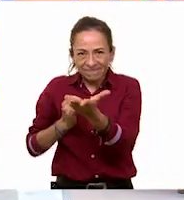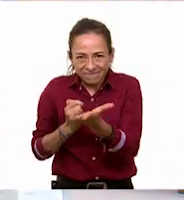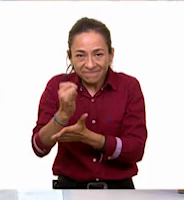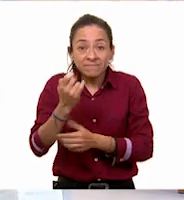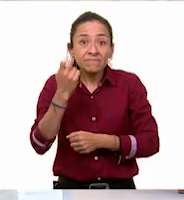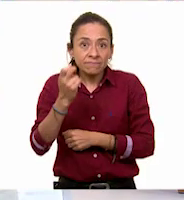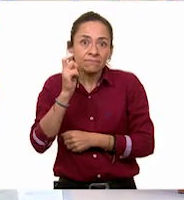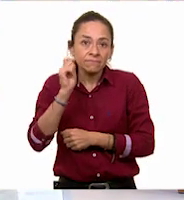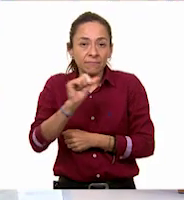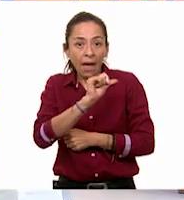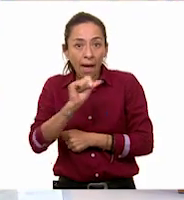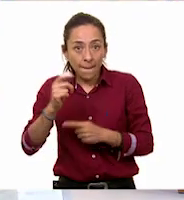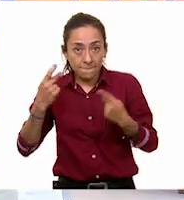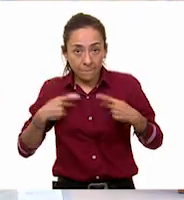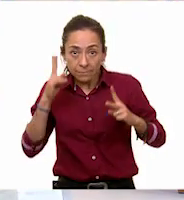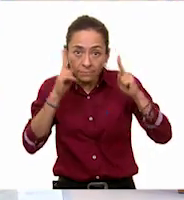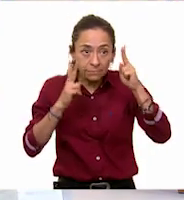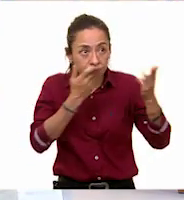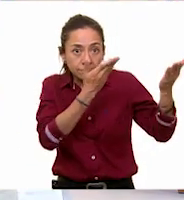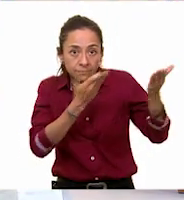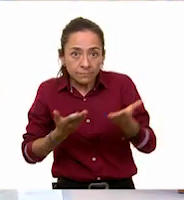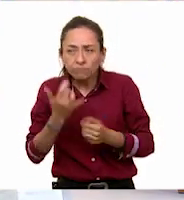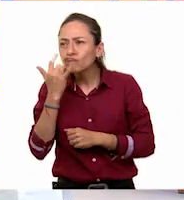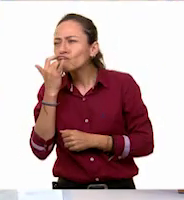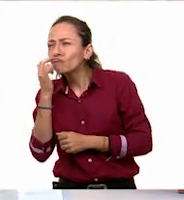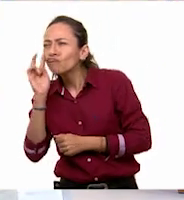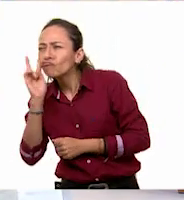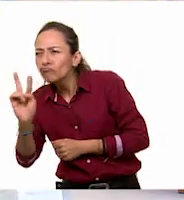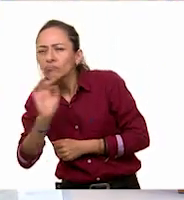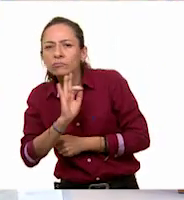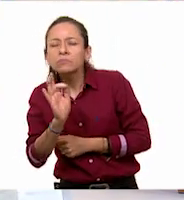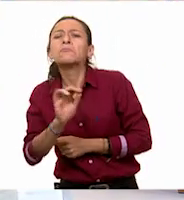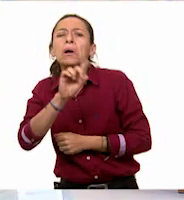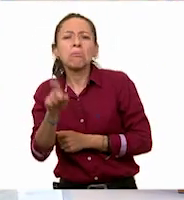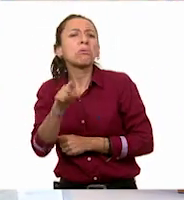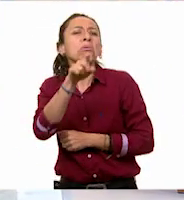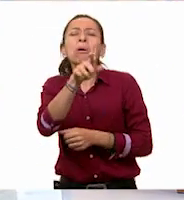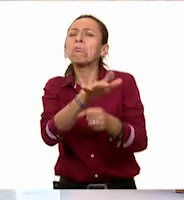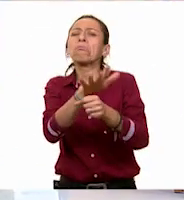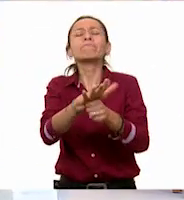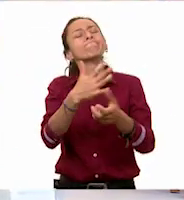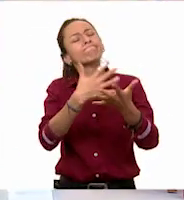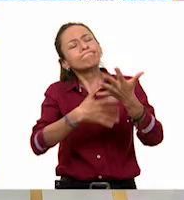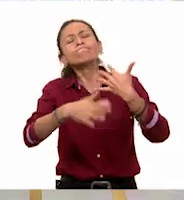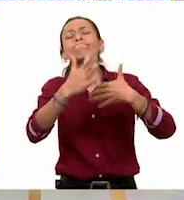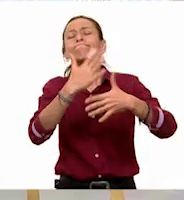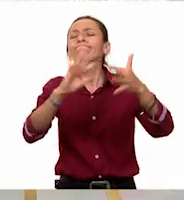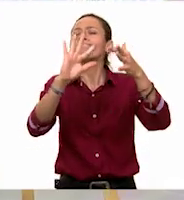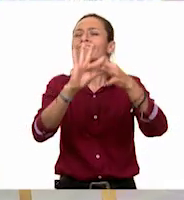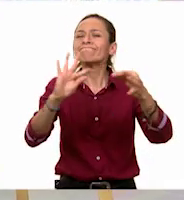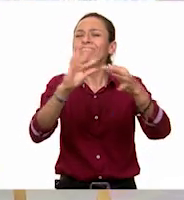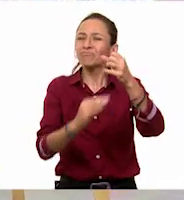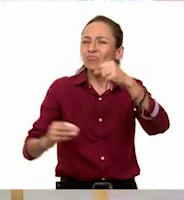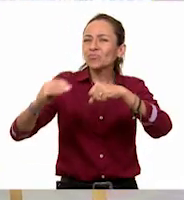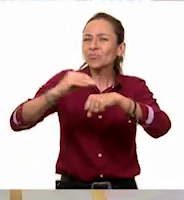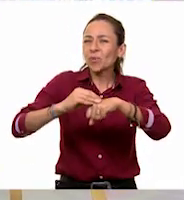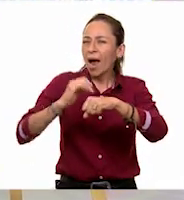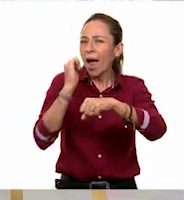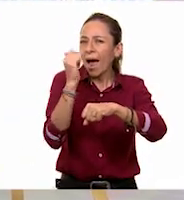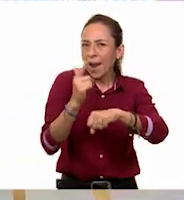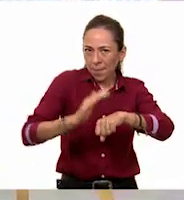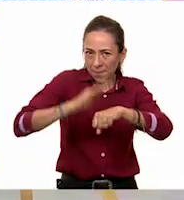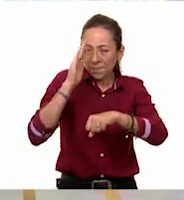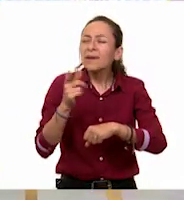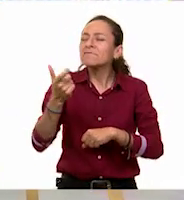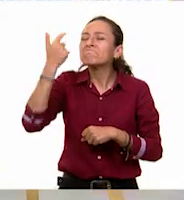ver y ustedes van a poder complementar con su explicación. ¿Qué te parece esa idea, Pili? Me parece muy buena idea, maestro. Y así todo está